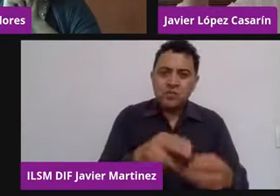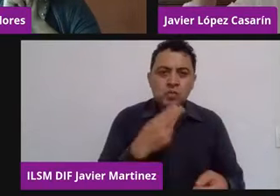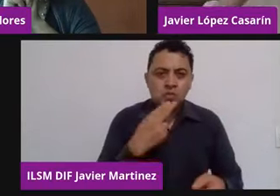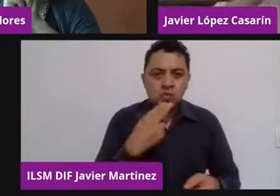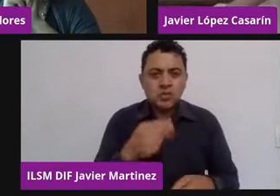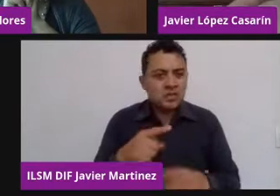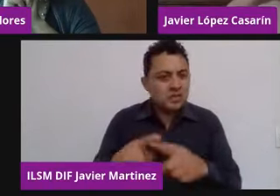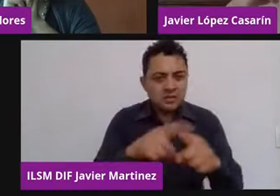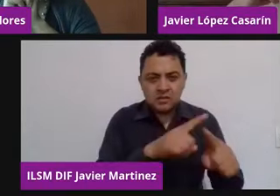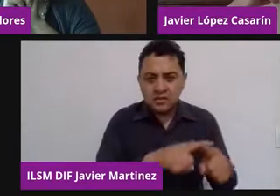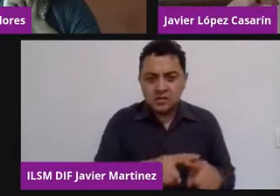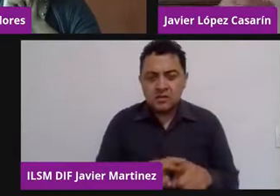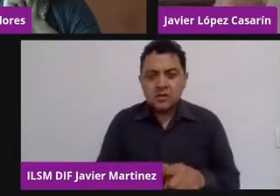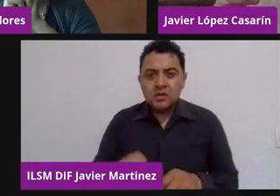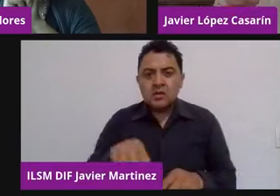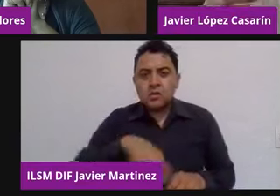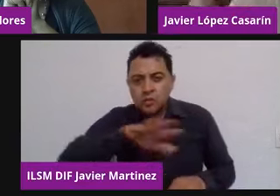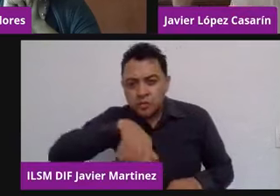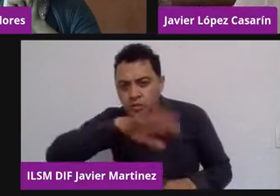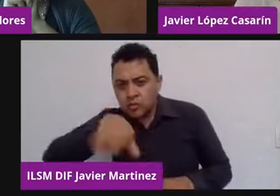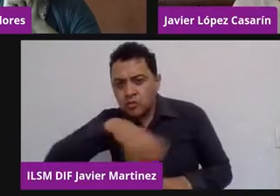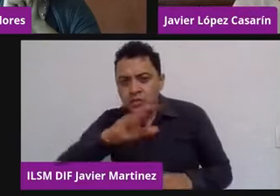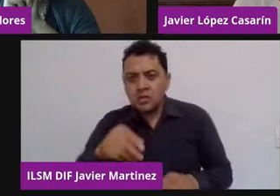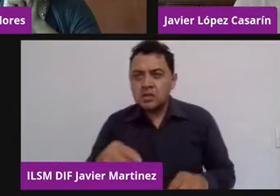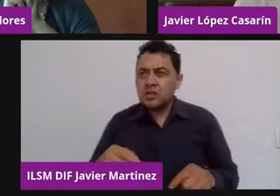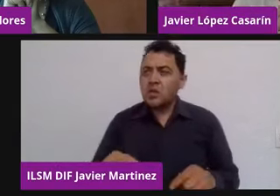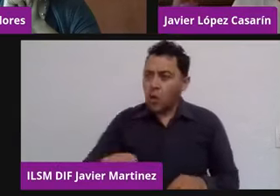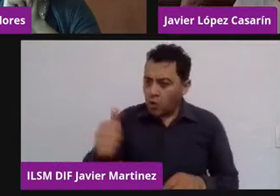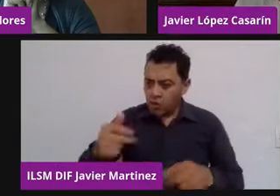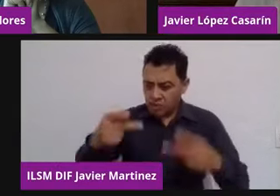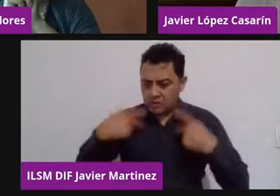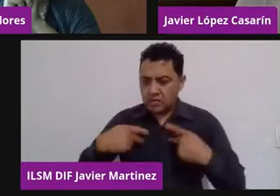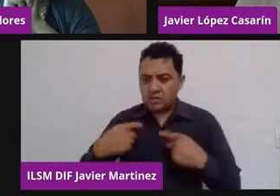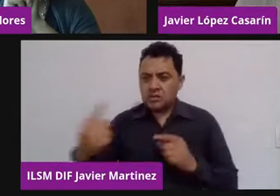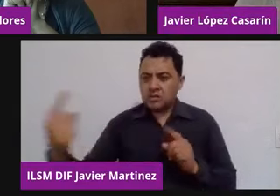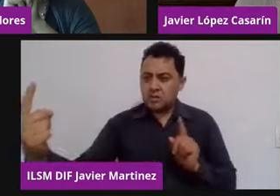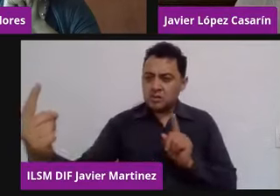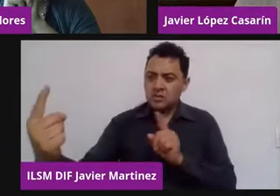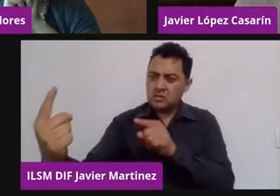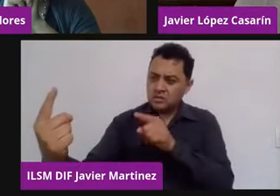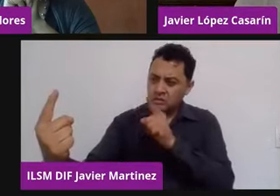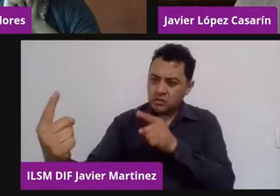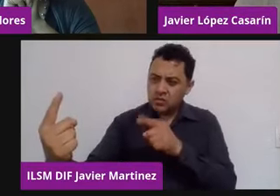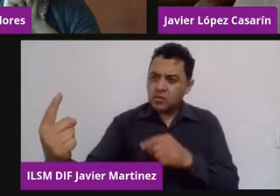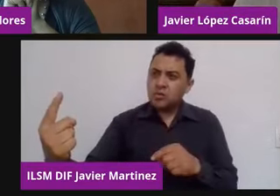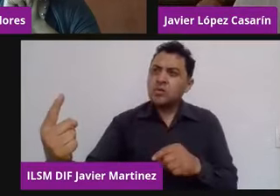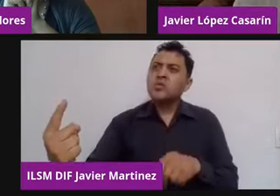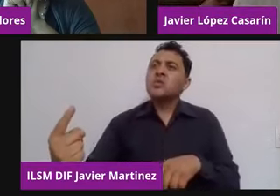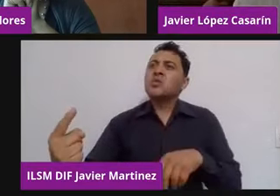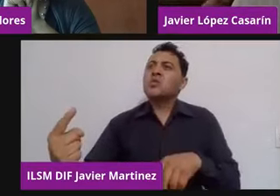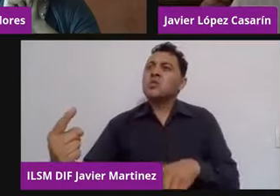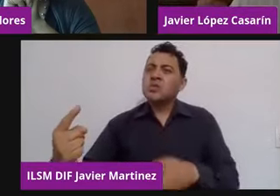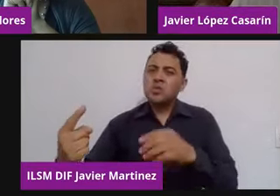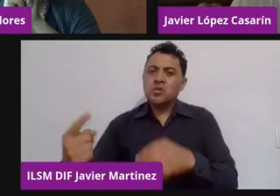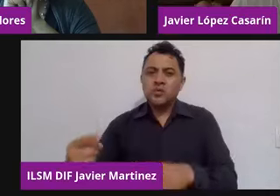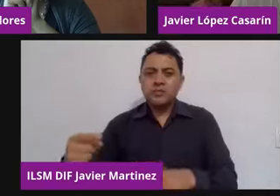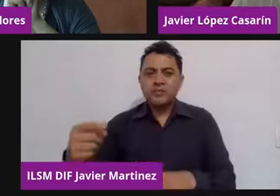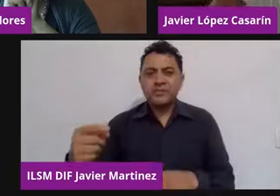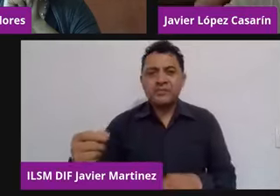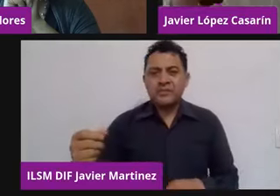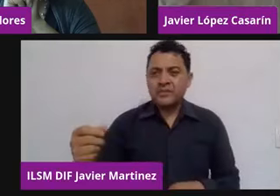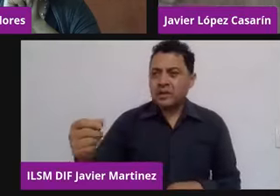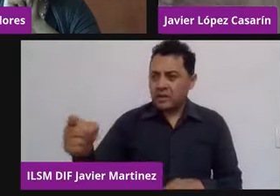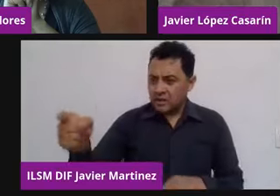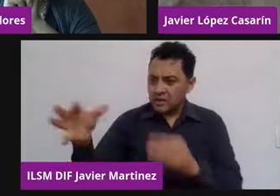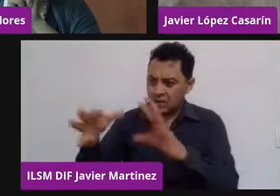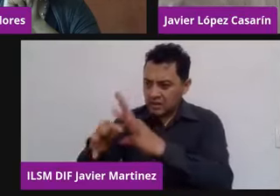una tercera persona que emerja de la sociedad. ¿Por qué? Porque le vas a creer más